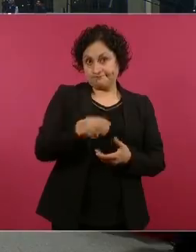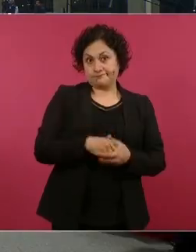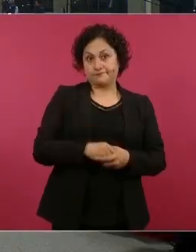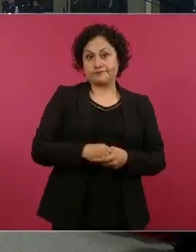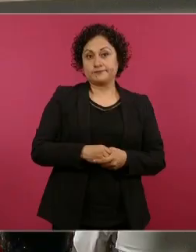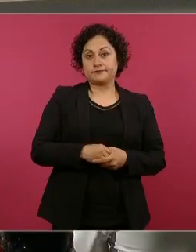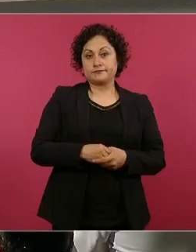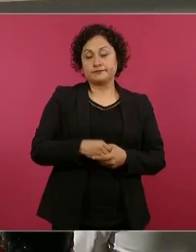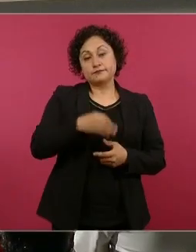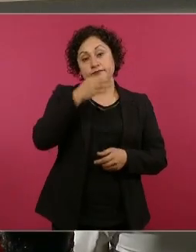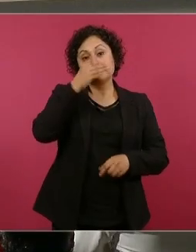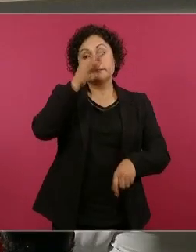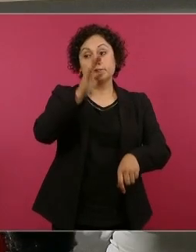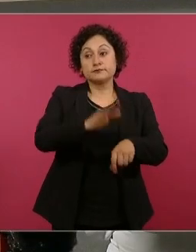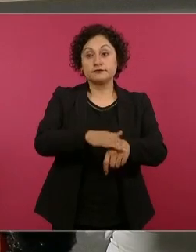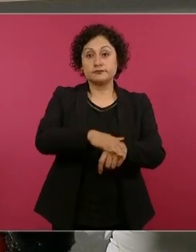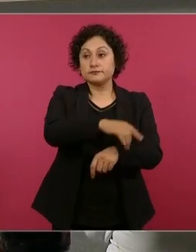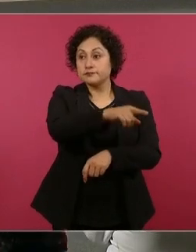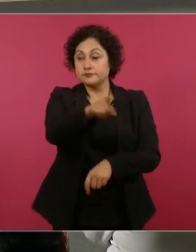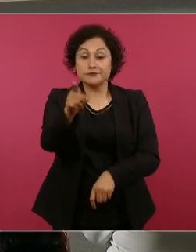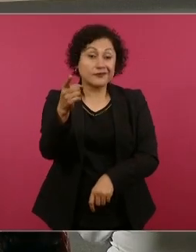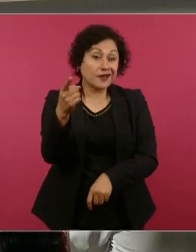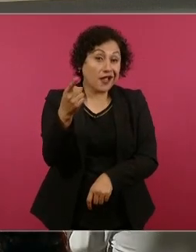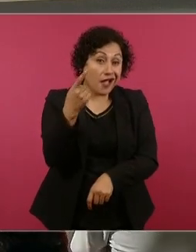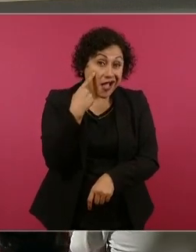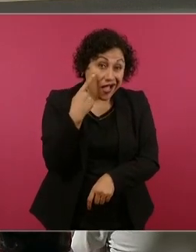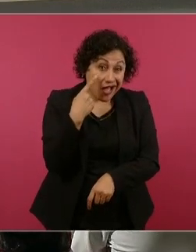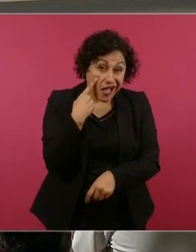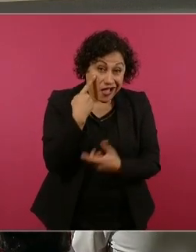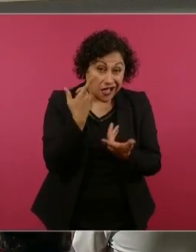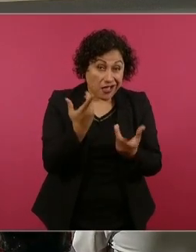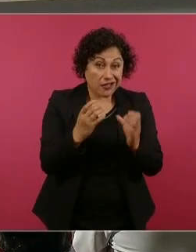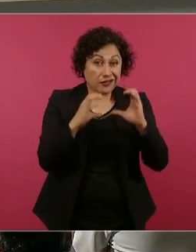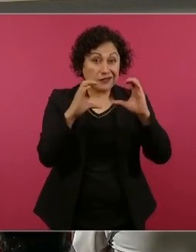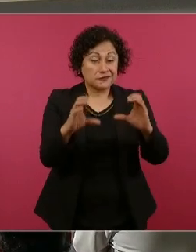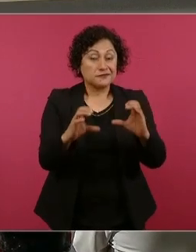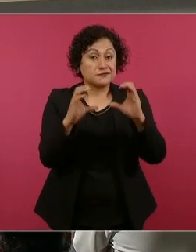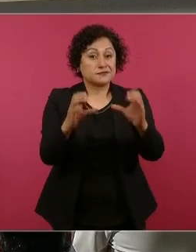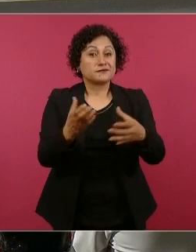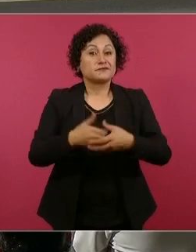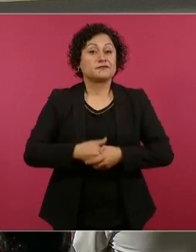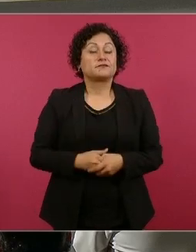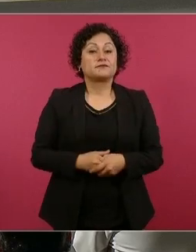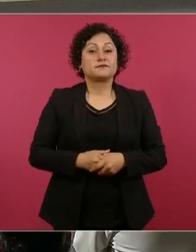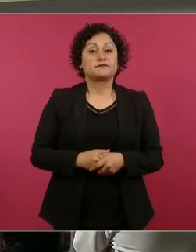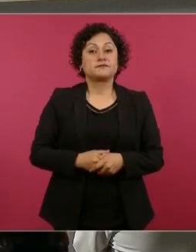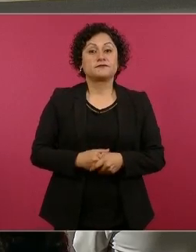mucho ojo. ¿Se entiende no lo de esa página? Porque es importante que lo pongan en el OXXO.